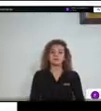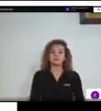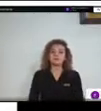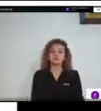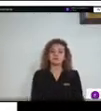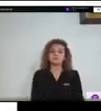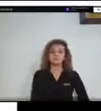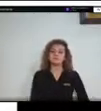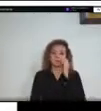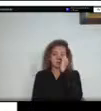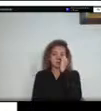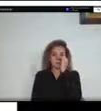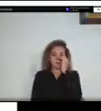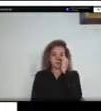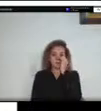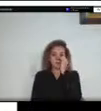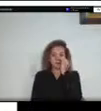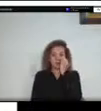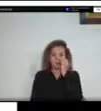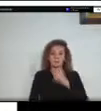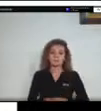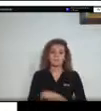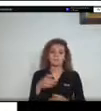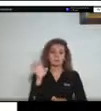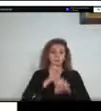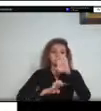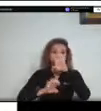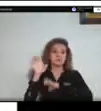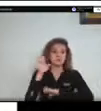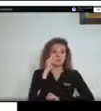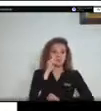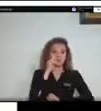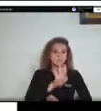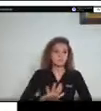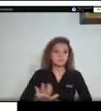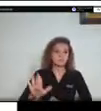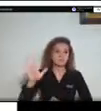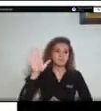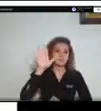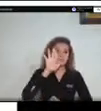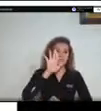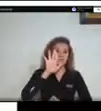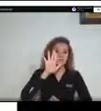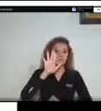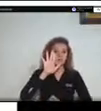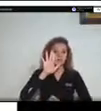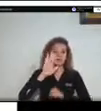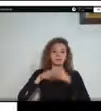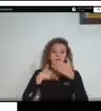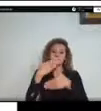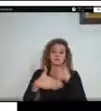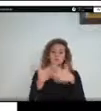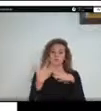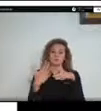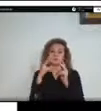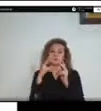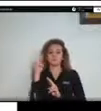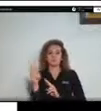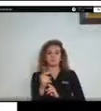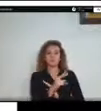agropecuaria y entonces vemos muchas veces afectaciones, introducción de